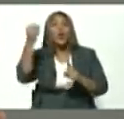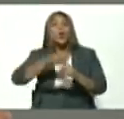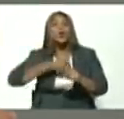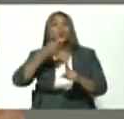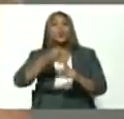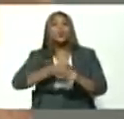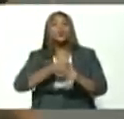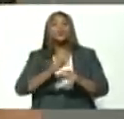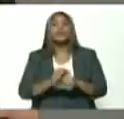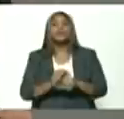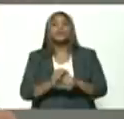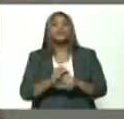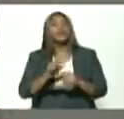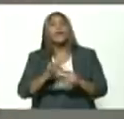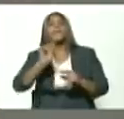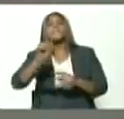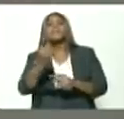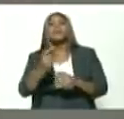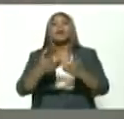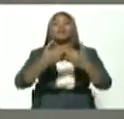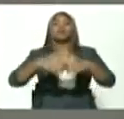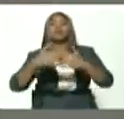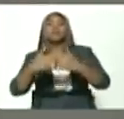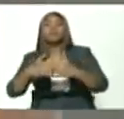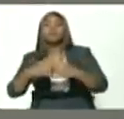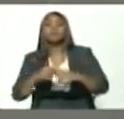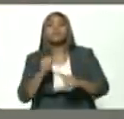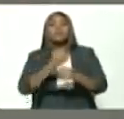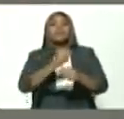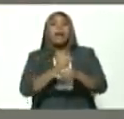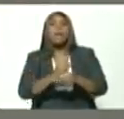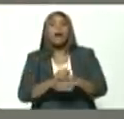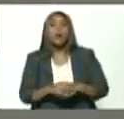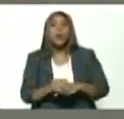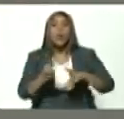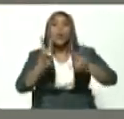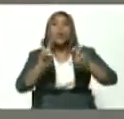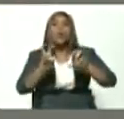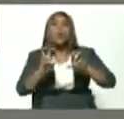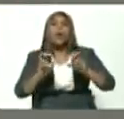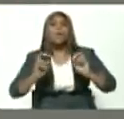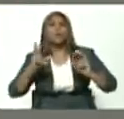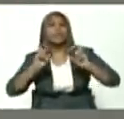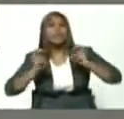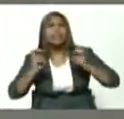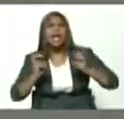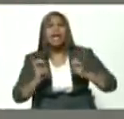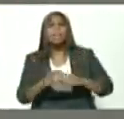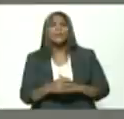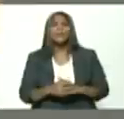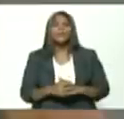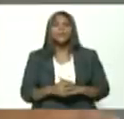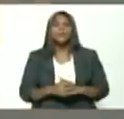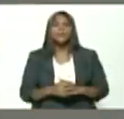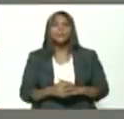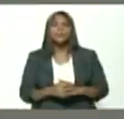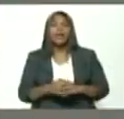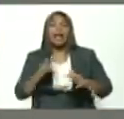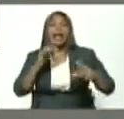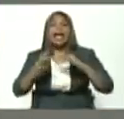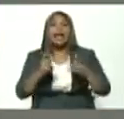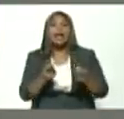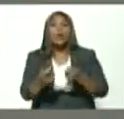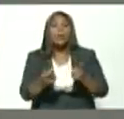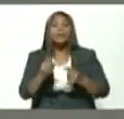el primero la generación de empleo productivo de todas esas nuevas relaciones de todas esas situaciones que ha generado tanto la guerra